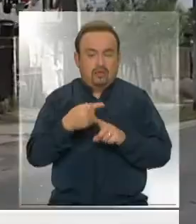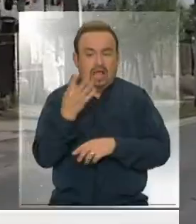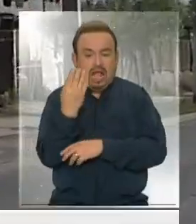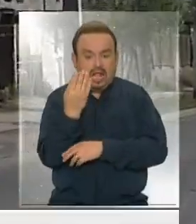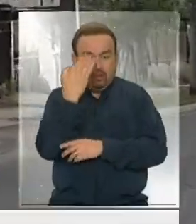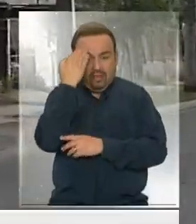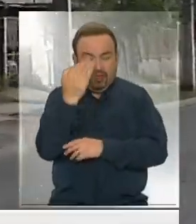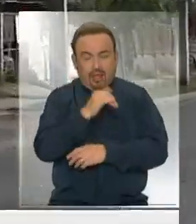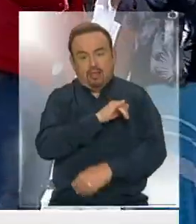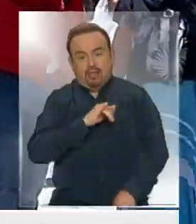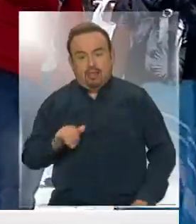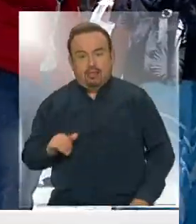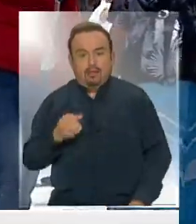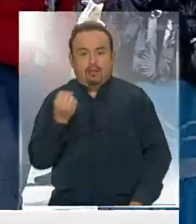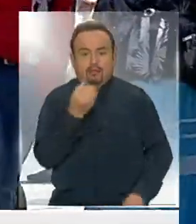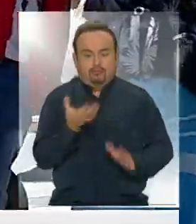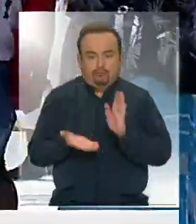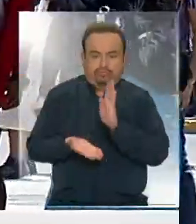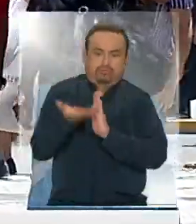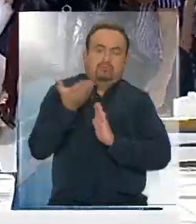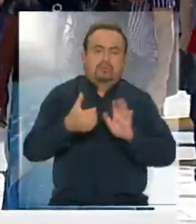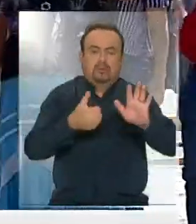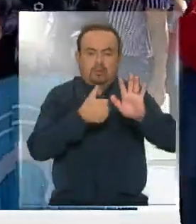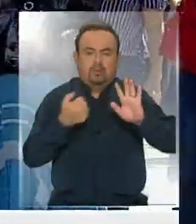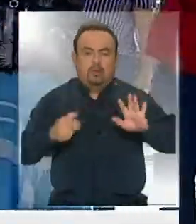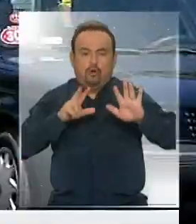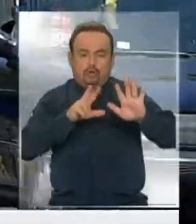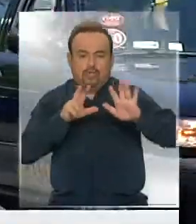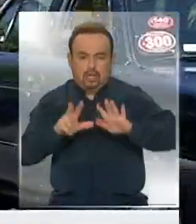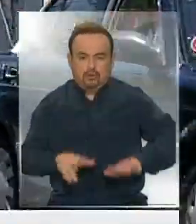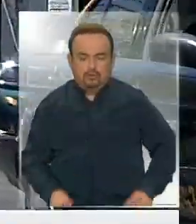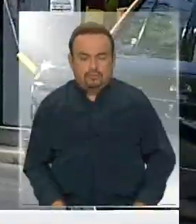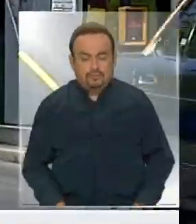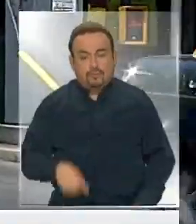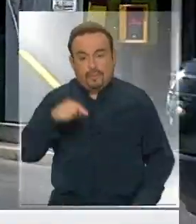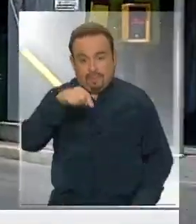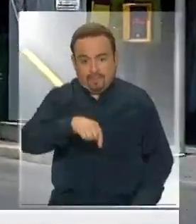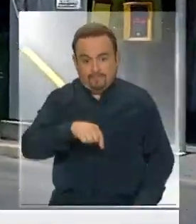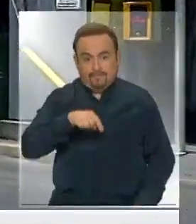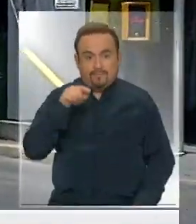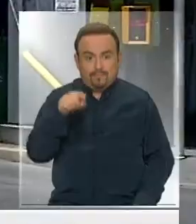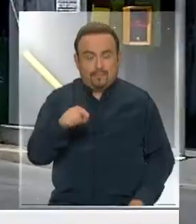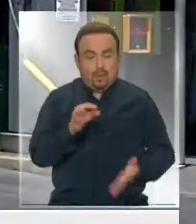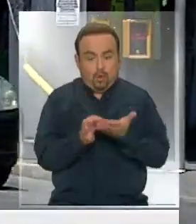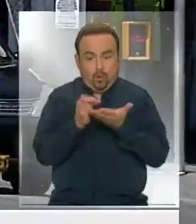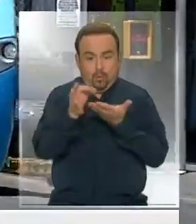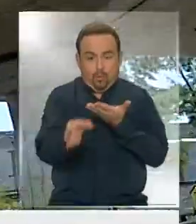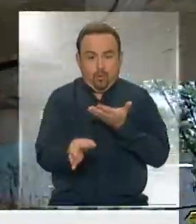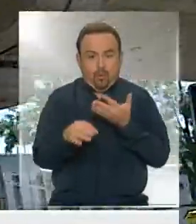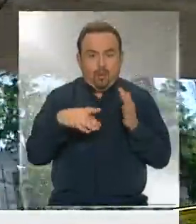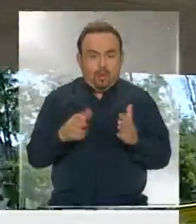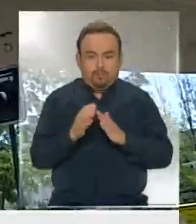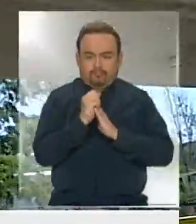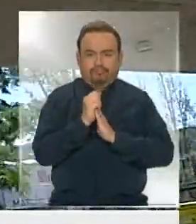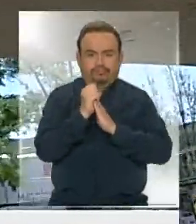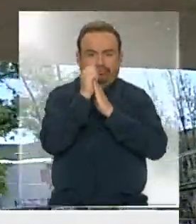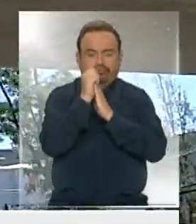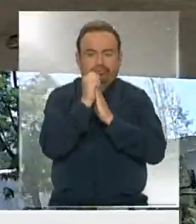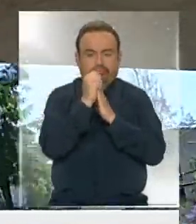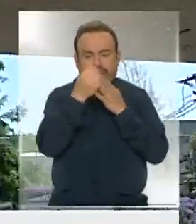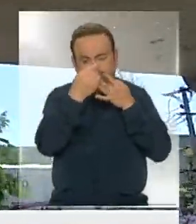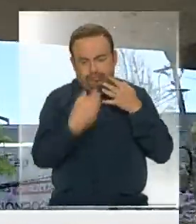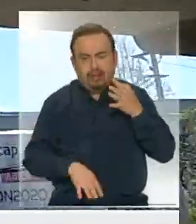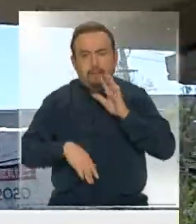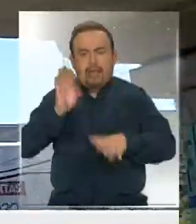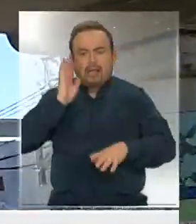días después, la cifra se elevó a 688. Hoy en día, esta comuna pasó a liderar la lista con